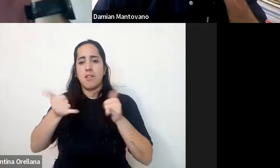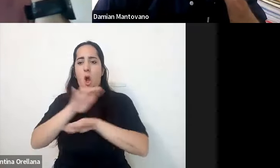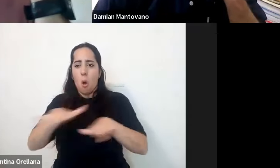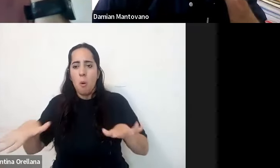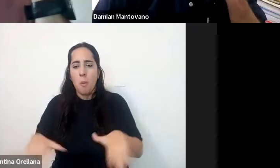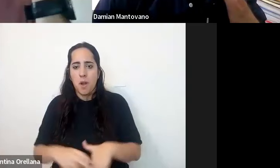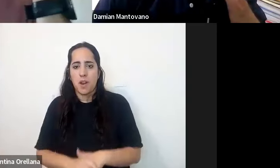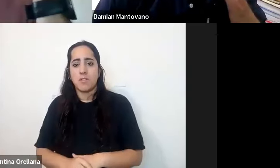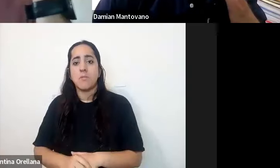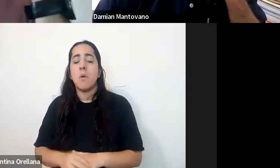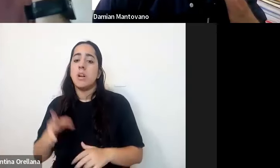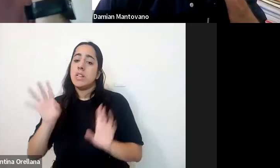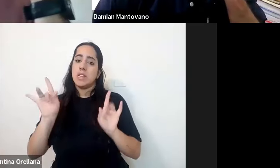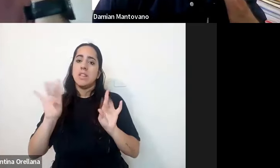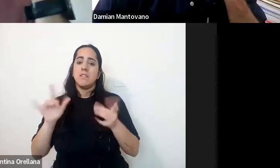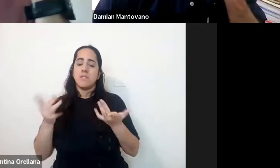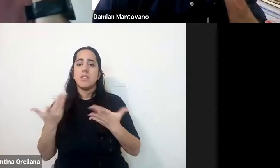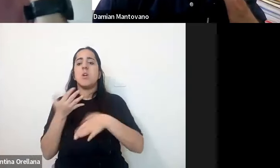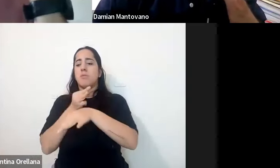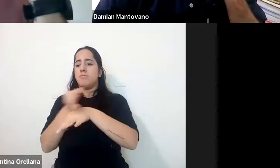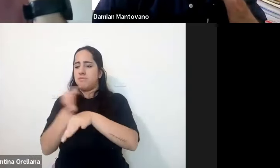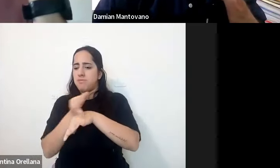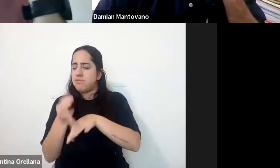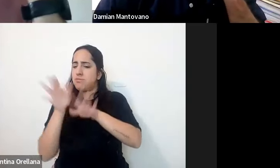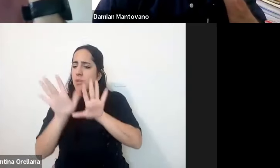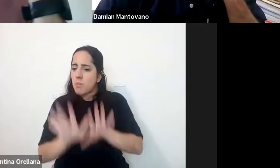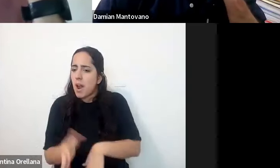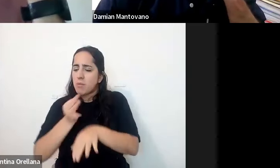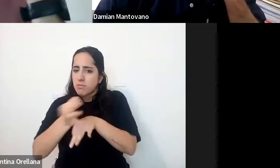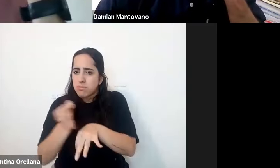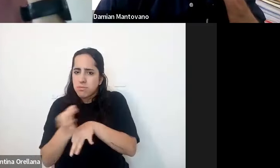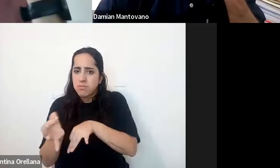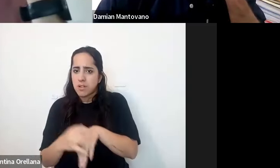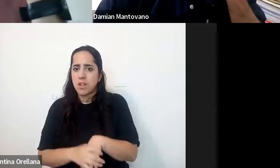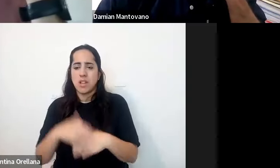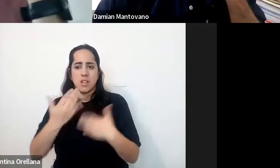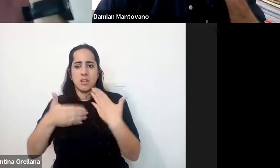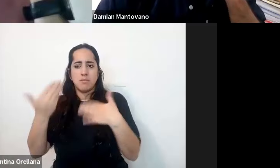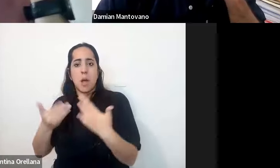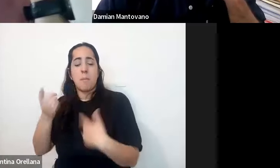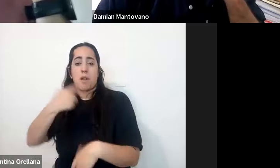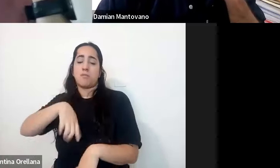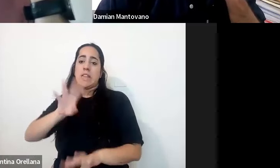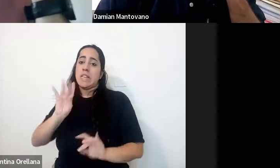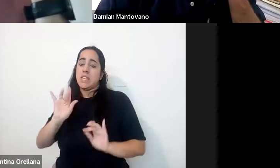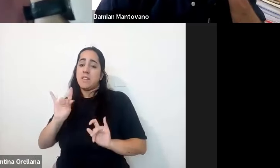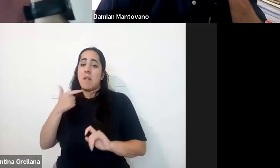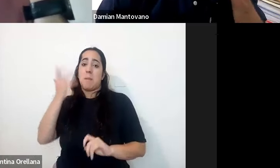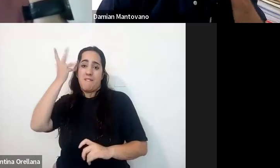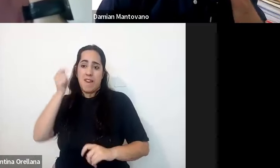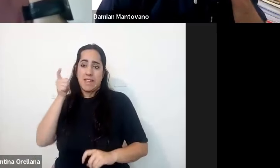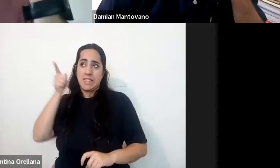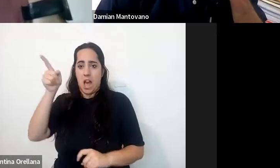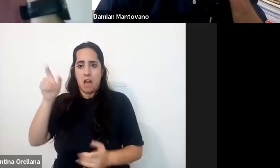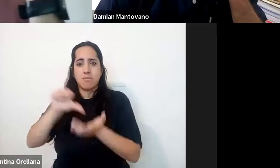estamos intentando que se formen más lo constatamos y lo que es complicado para nosotros en Francia al menos es